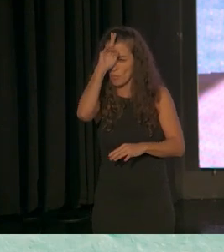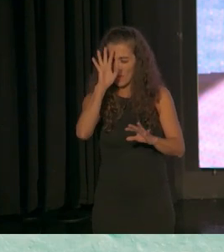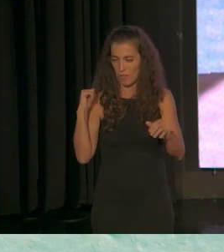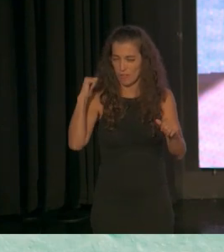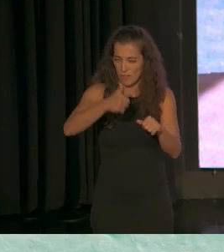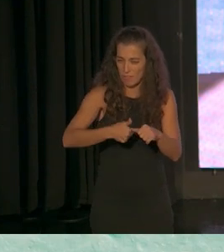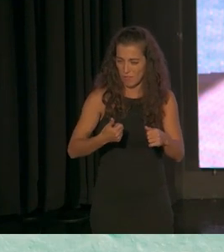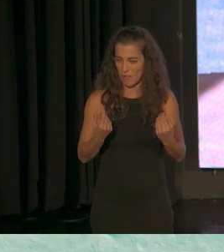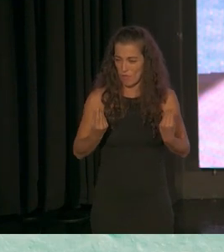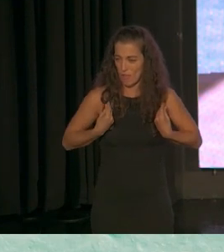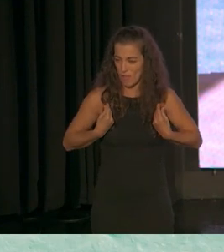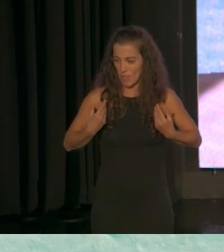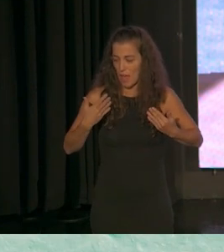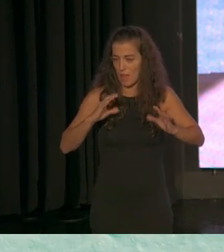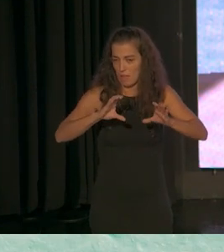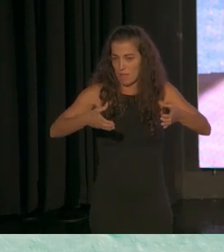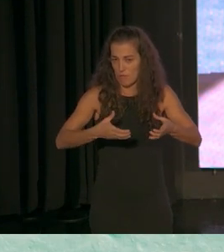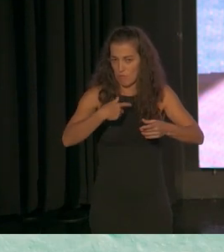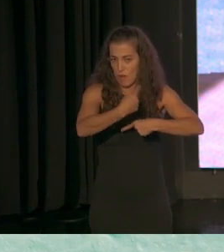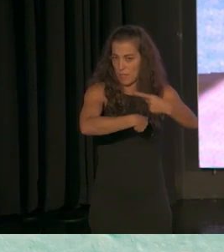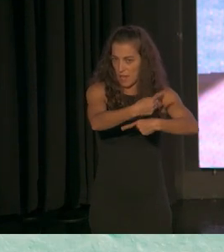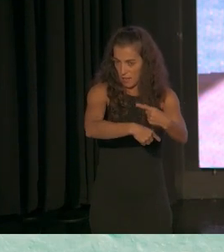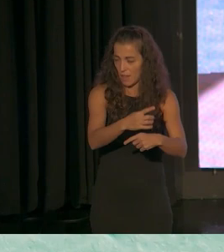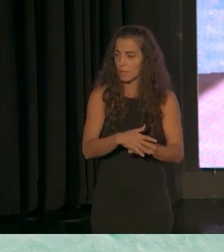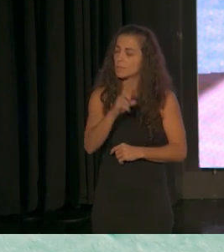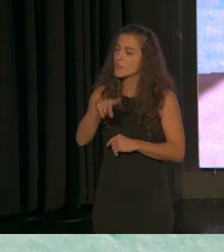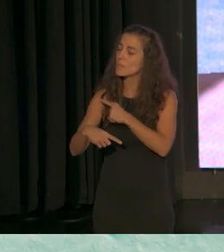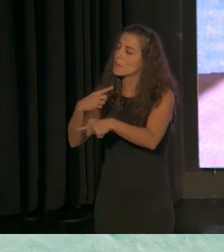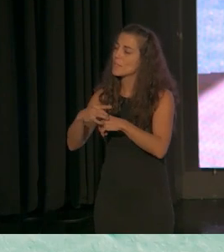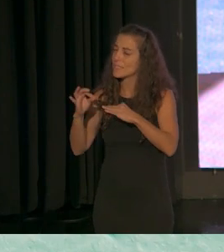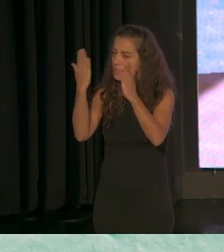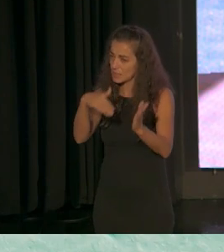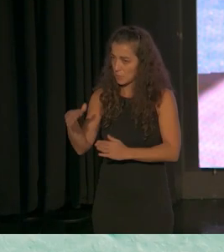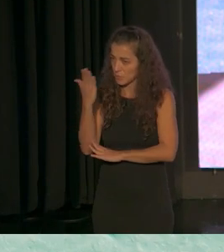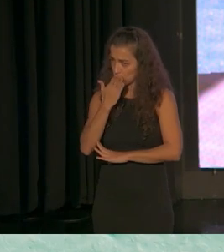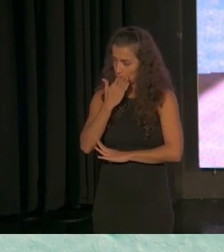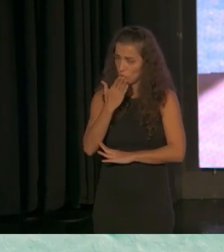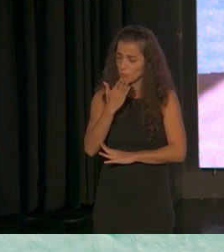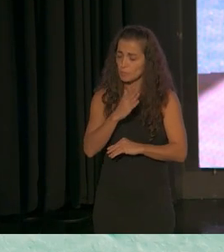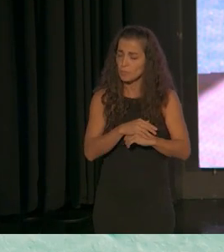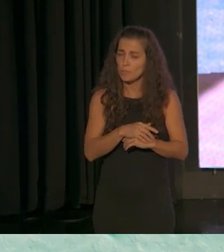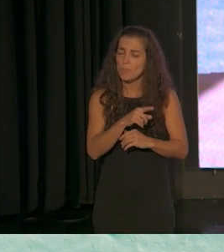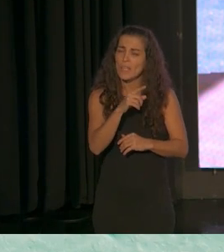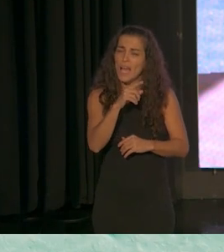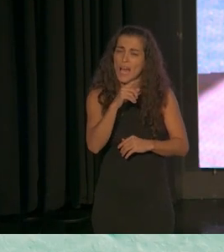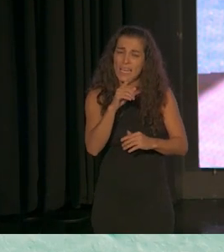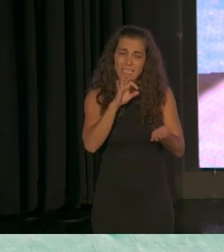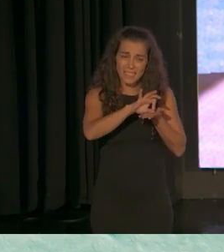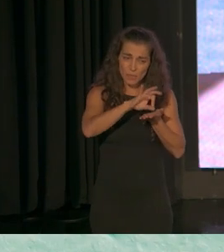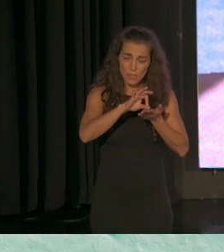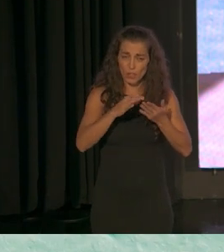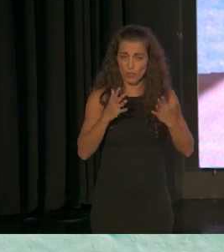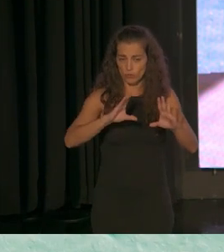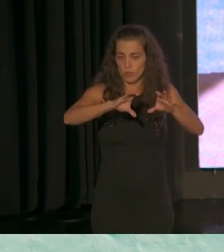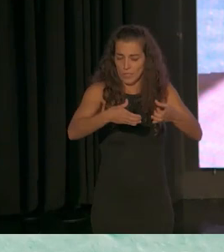también habéis preguntado a familias que están en etapa escolar ¿no? ¿hay algún apoyo que puedan dar los servicios y equipos de atención temprana